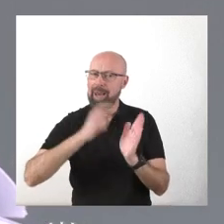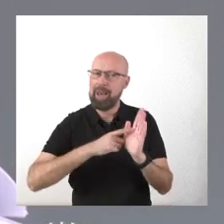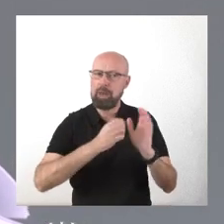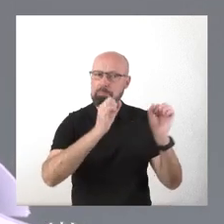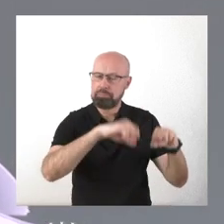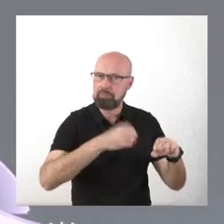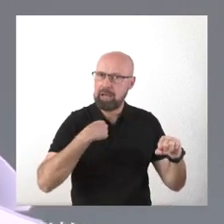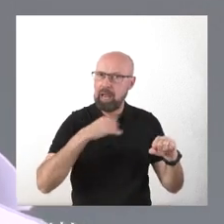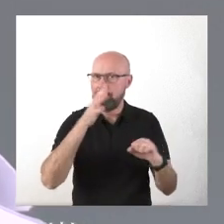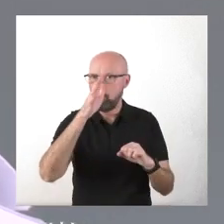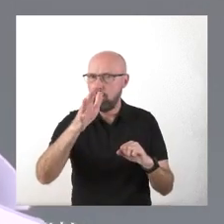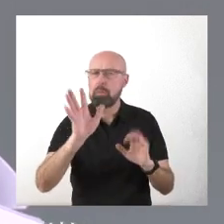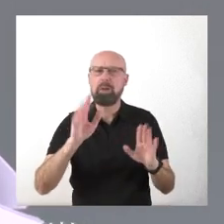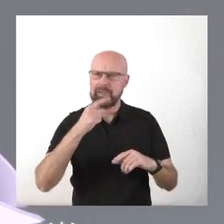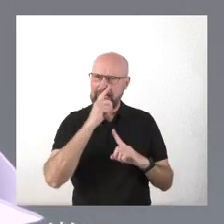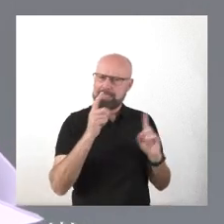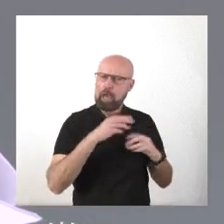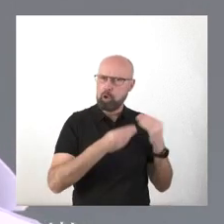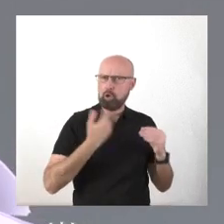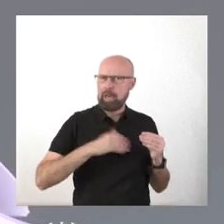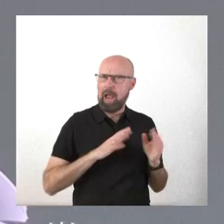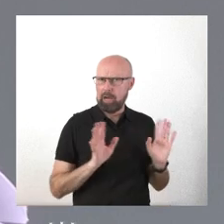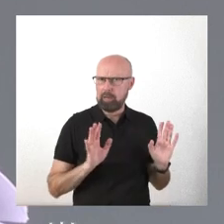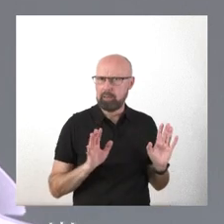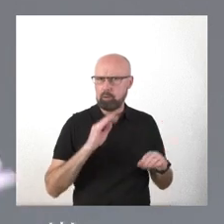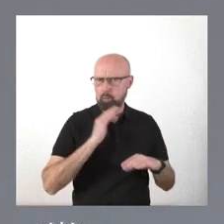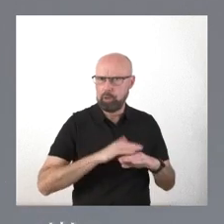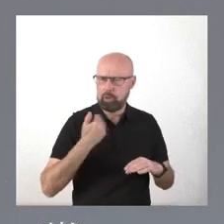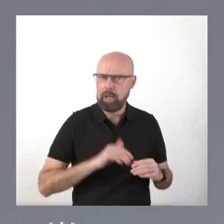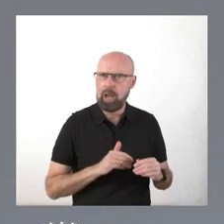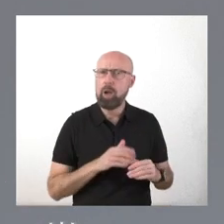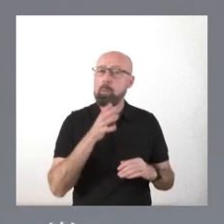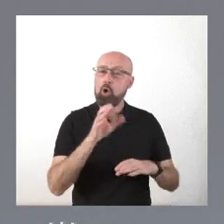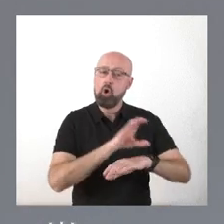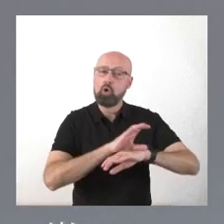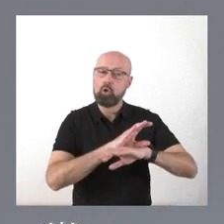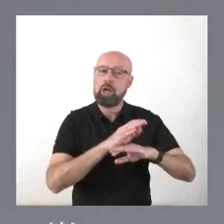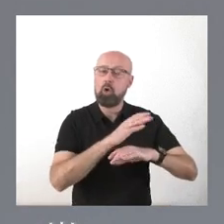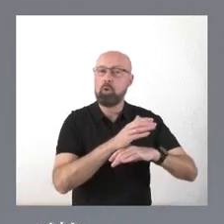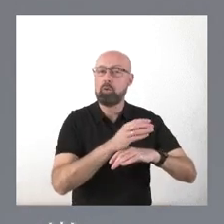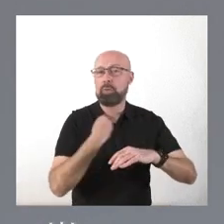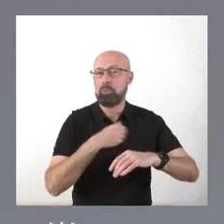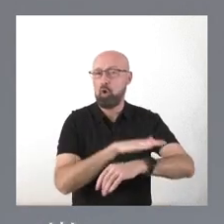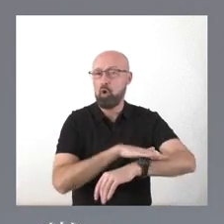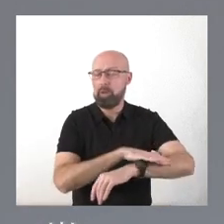hecho, este año ya se ha hecho. Porque en el Consejo de Gobierno nos pareció que era una medida necesaria